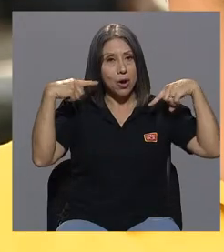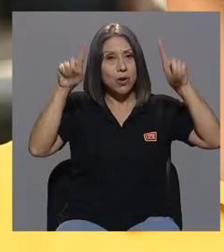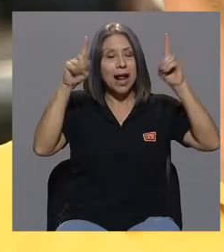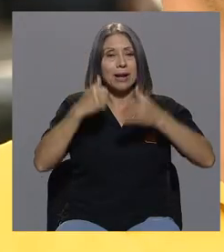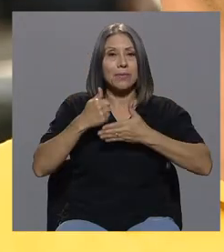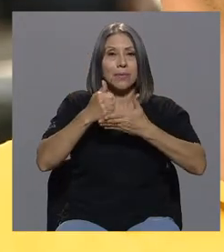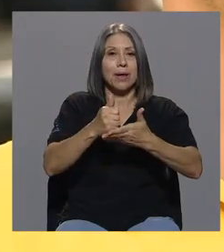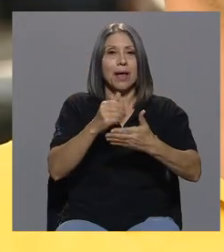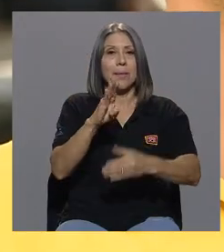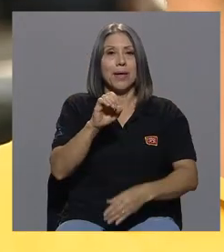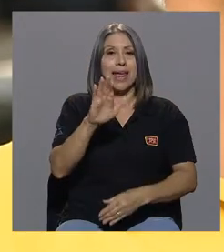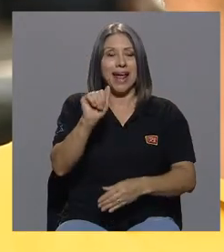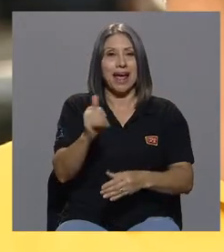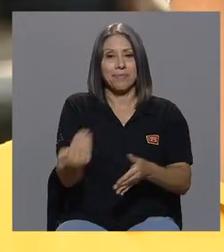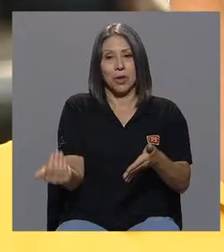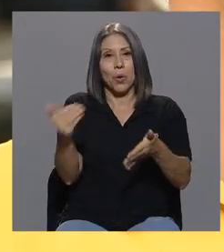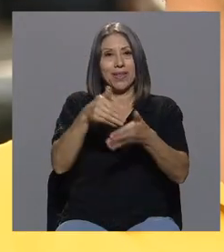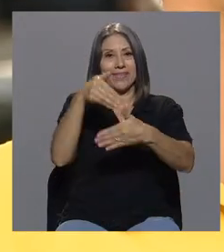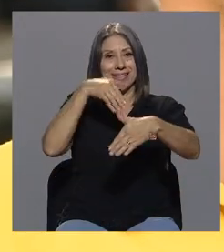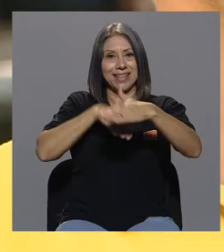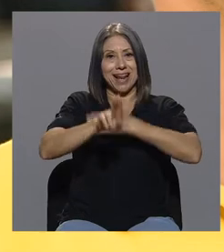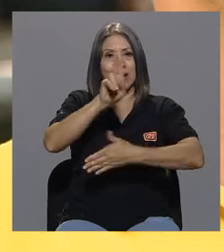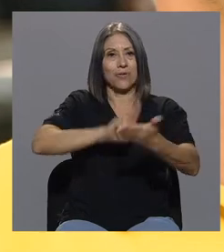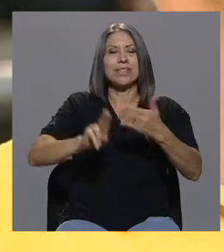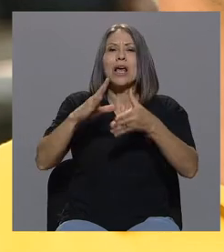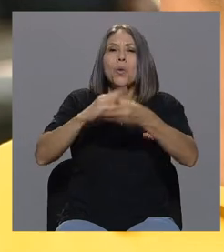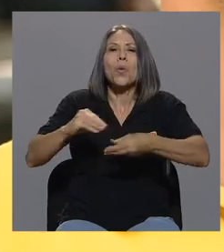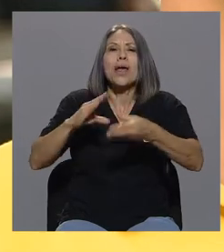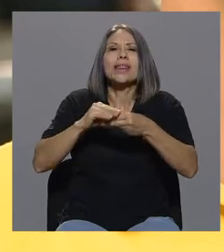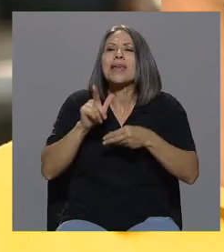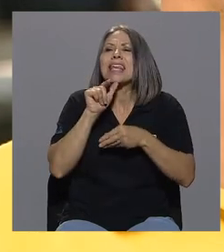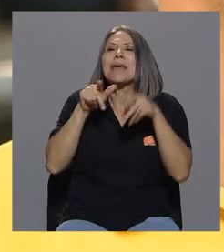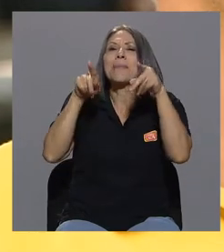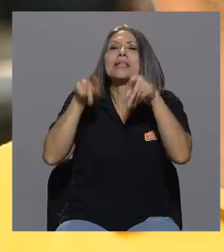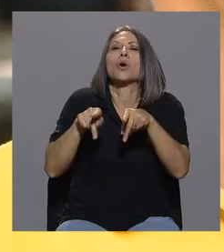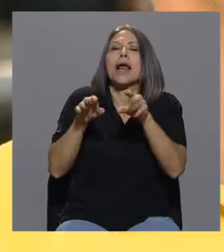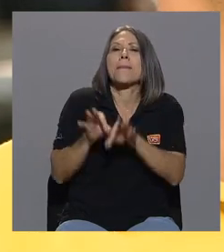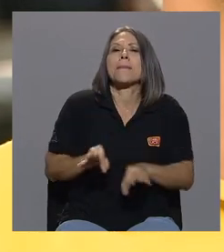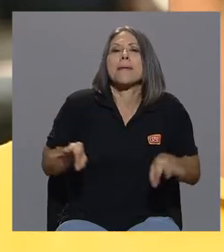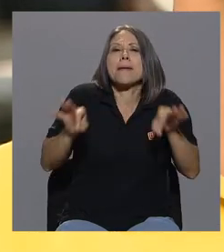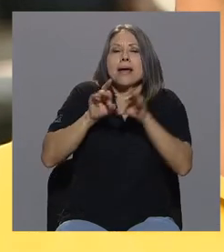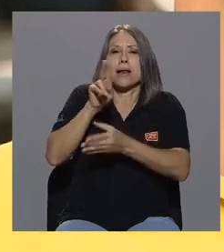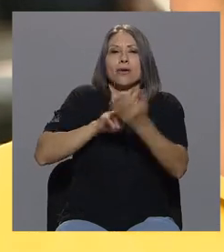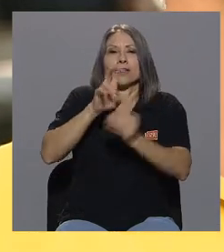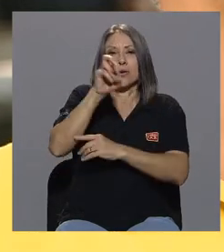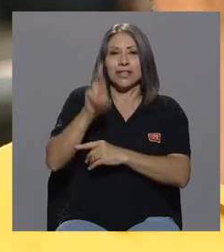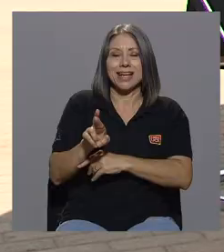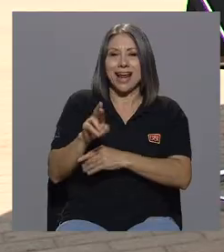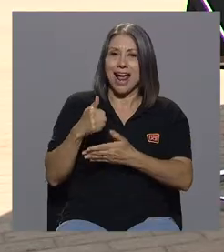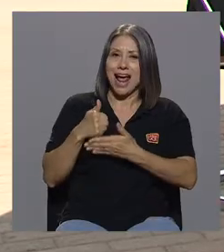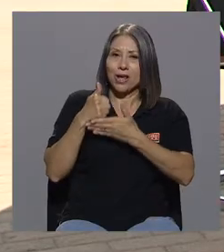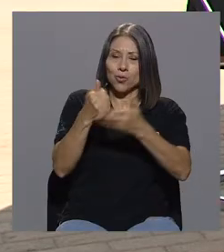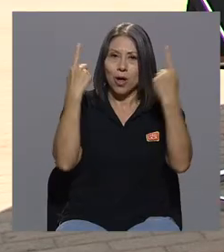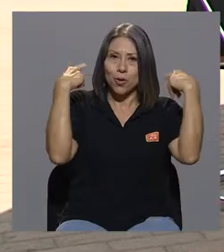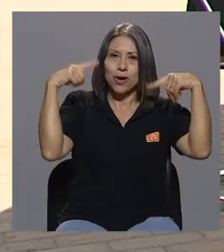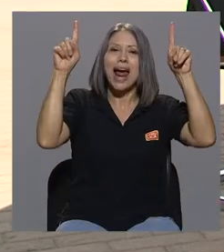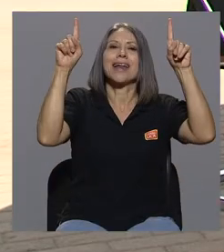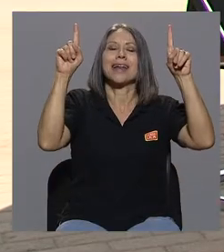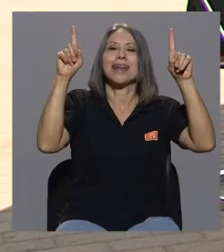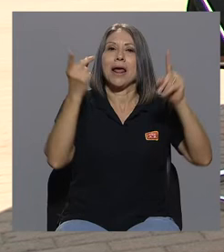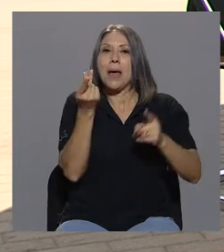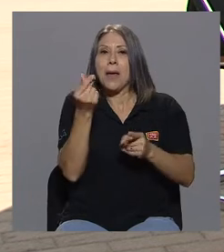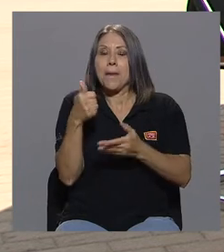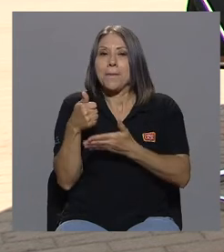Cuéntenme un poquito sobre todo esa persona clave en la Universidad de Costa Rica que le ayudó a lograr la obtención de una beca pero además una